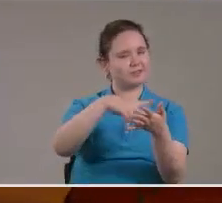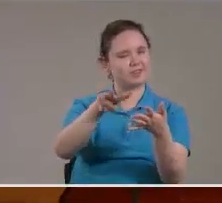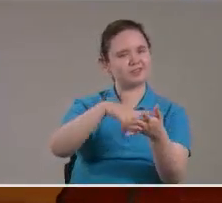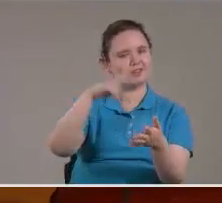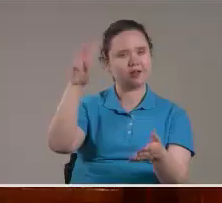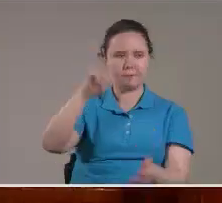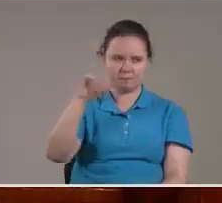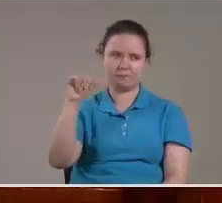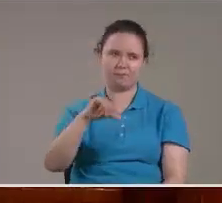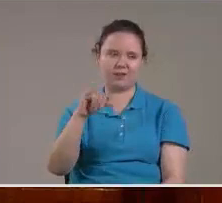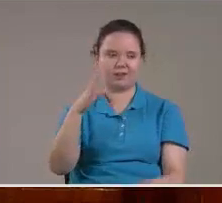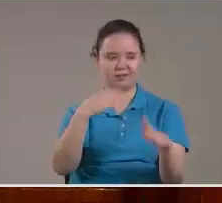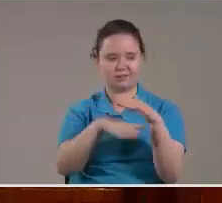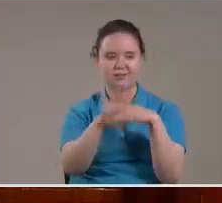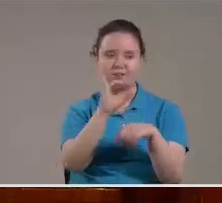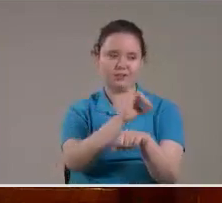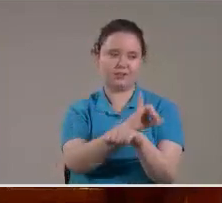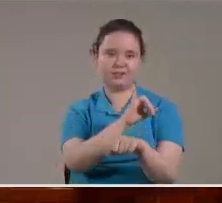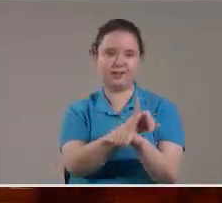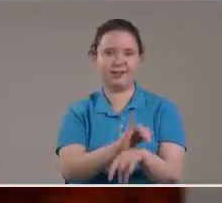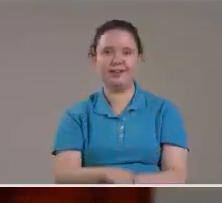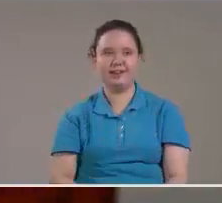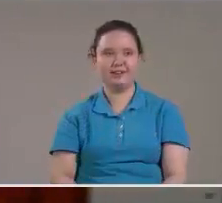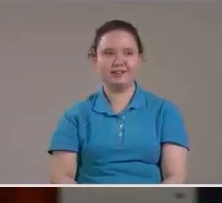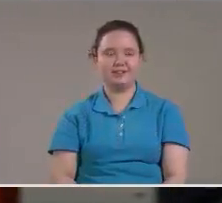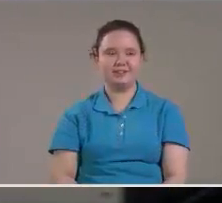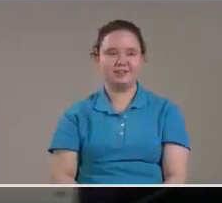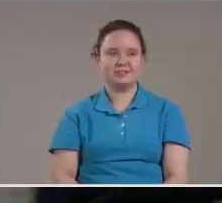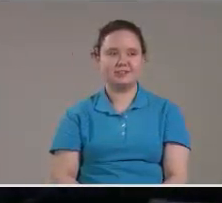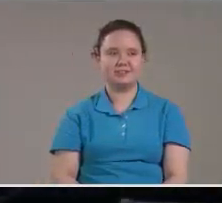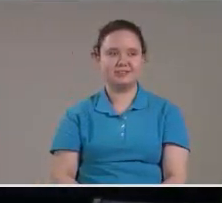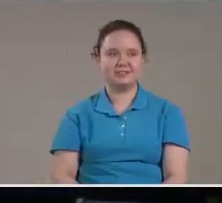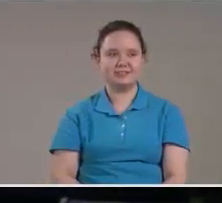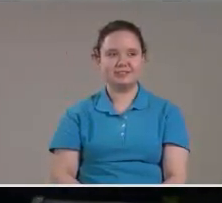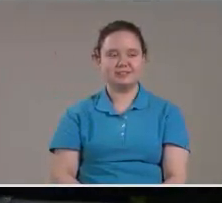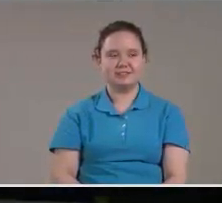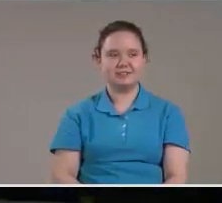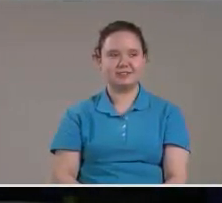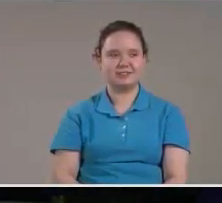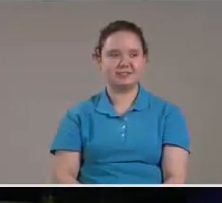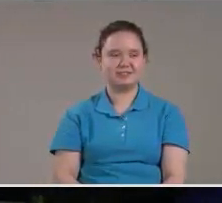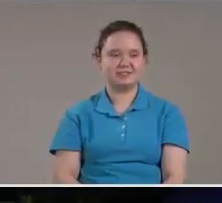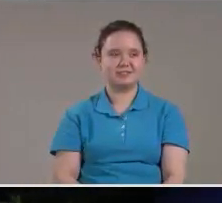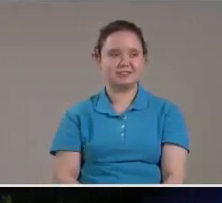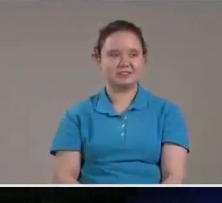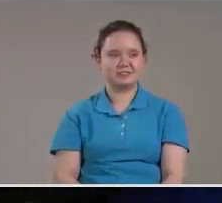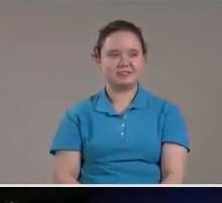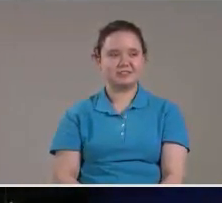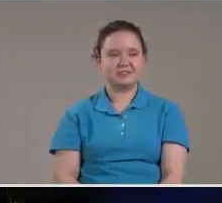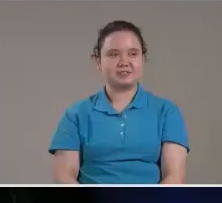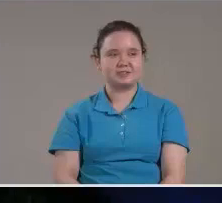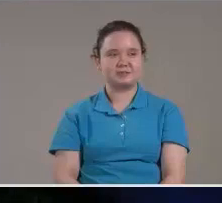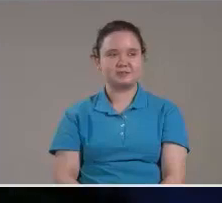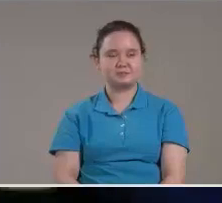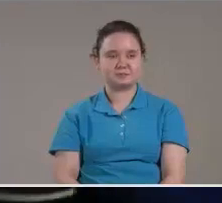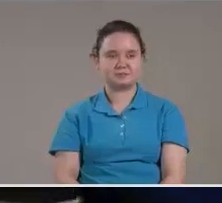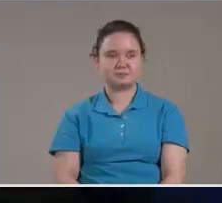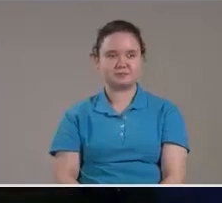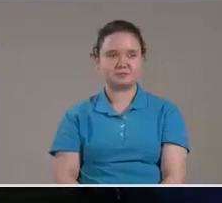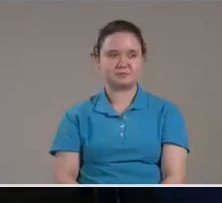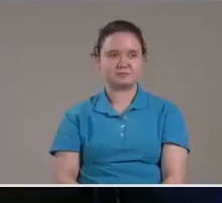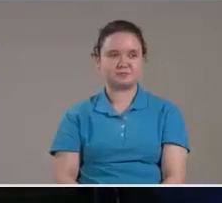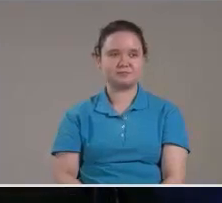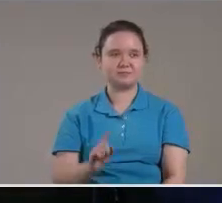tubo Dentro de la iglesia Hermano Yo digo que la danza del tubo Es en otros lados Pues pero Y una muchacha Que baja así De